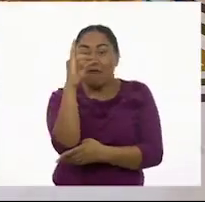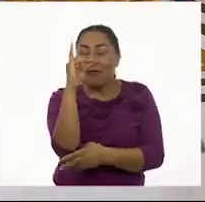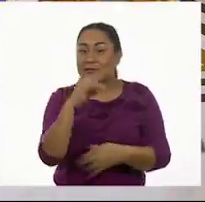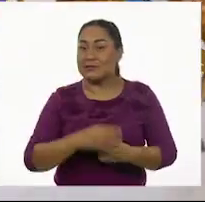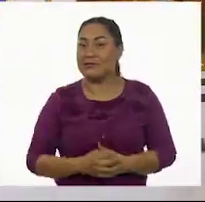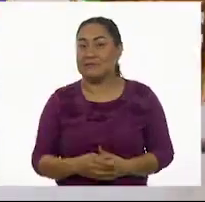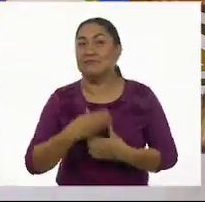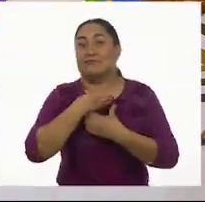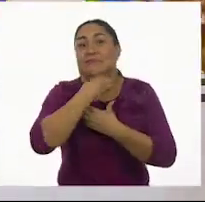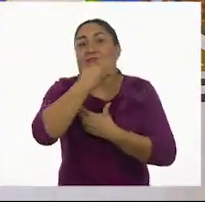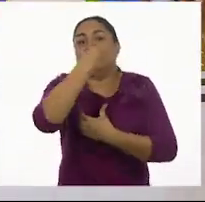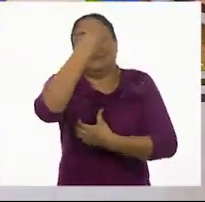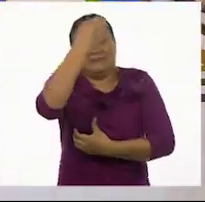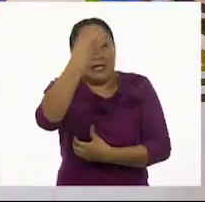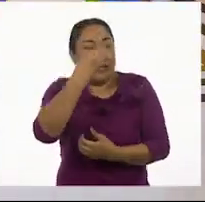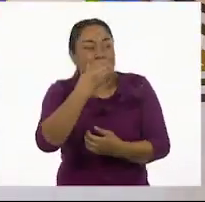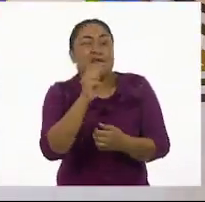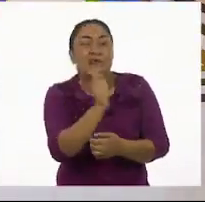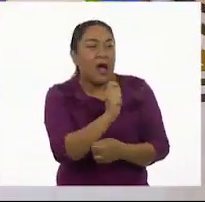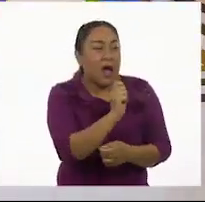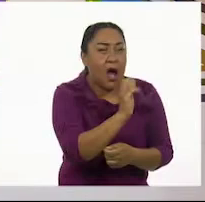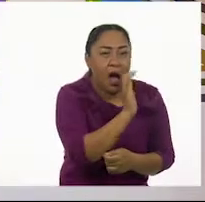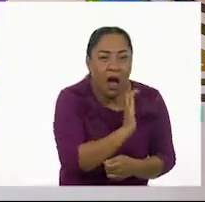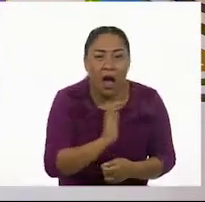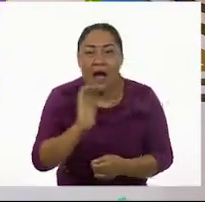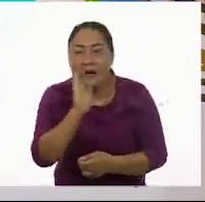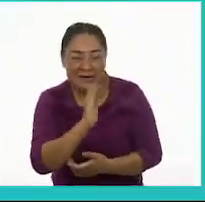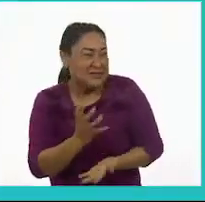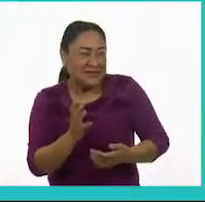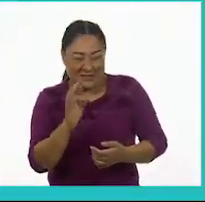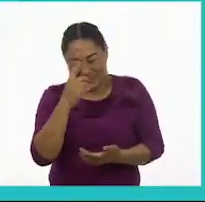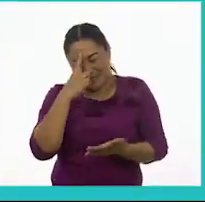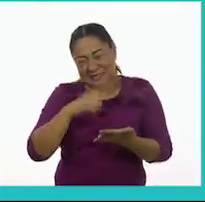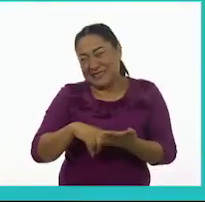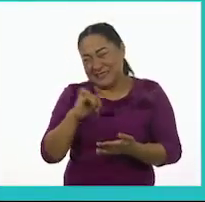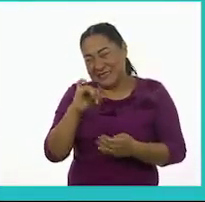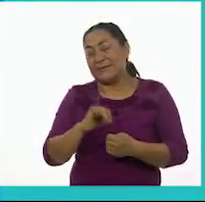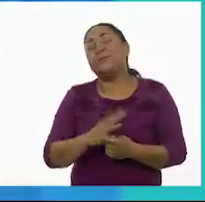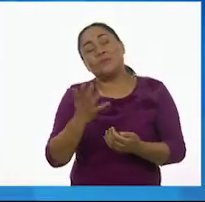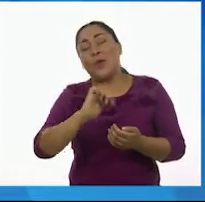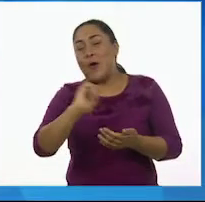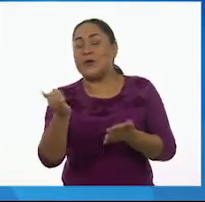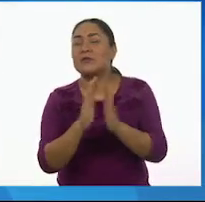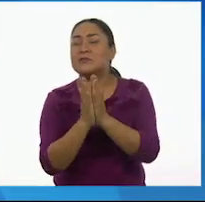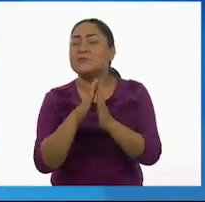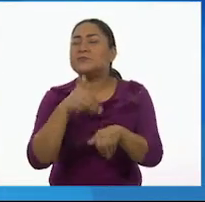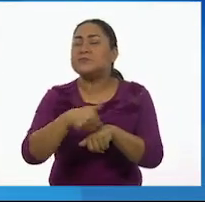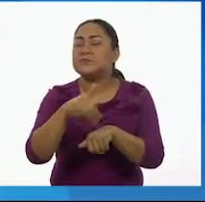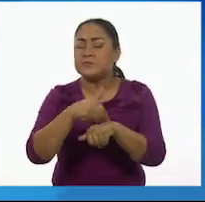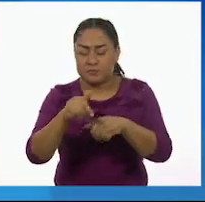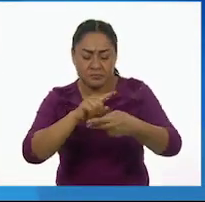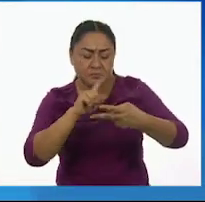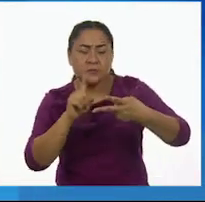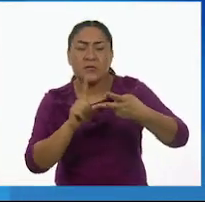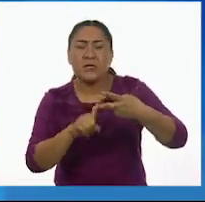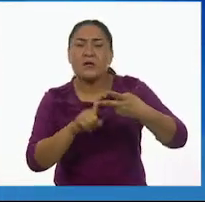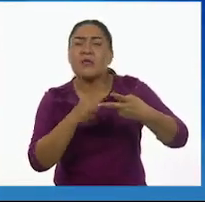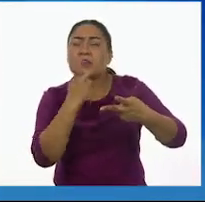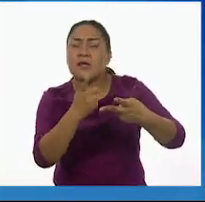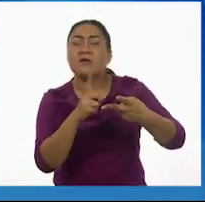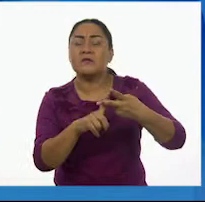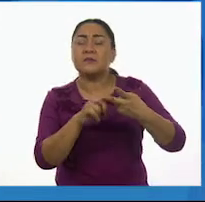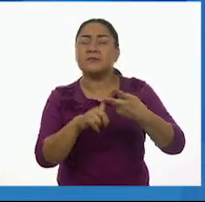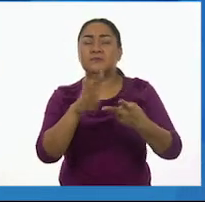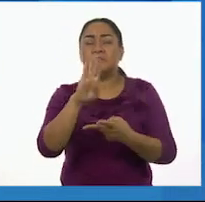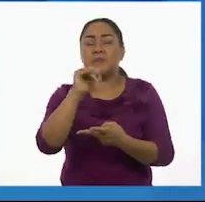¿El caballo alargado por la curiosidad? Seguramente sí. Vamos a ver nuestra página, la página del libro. No. El segundo que tenemos es el